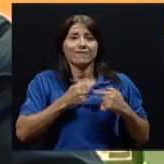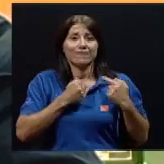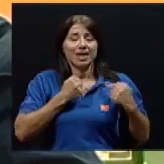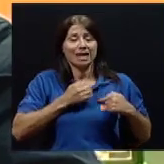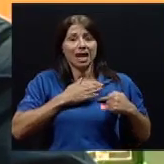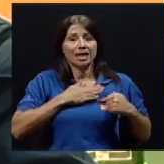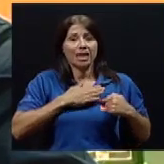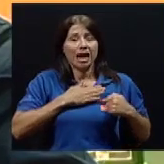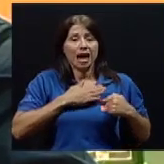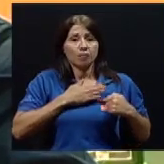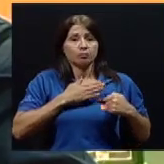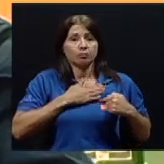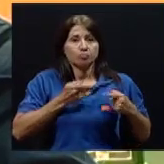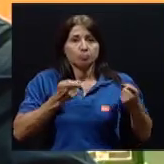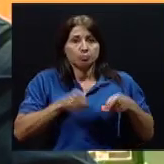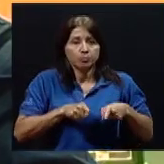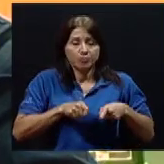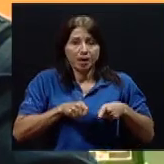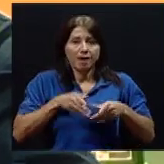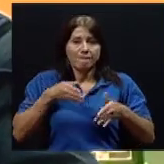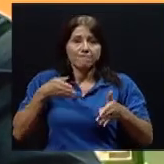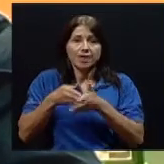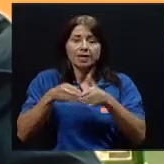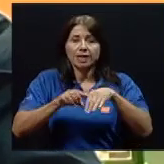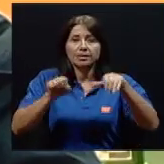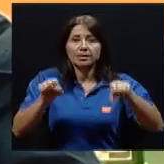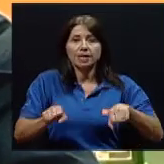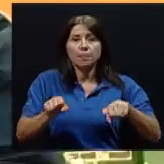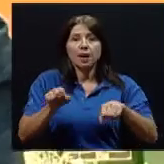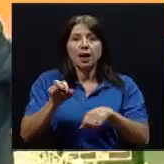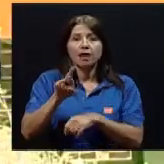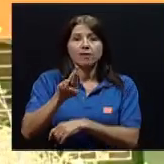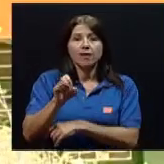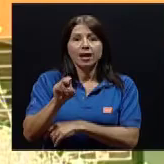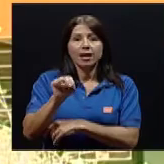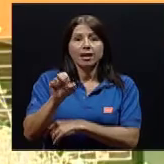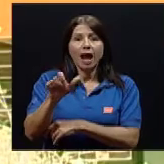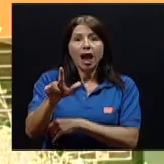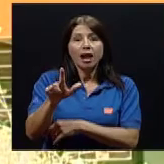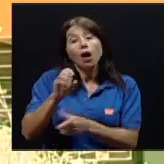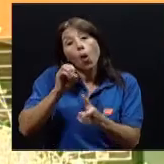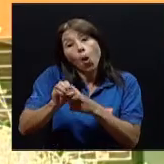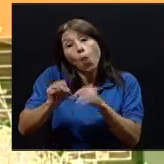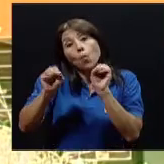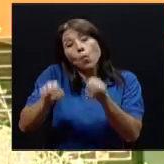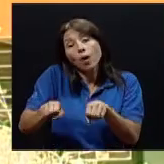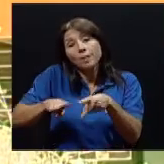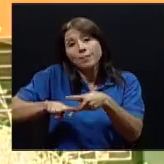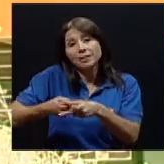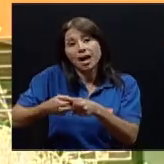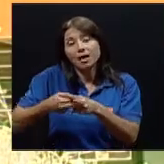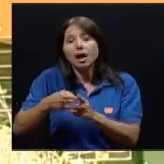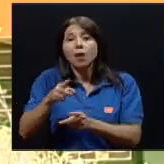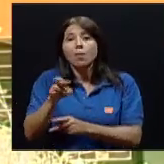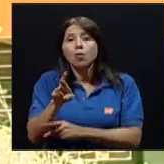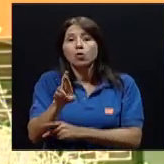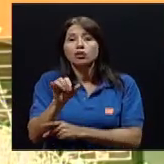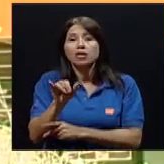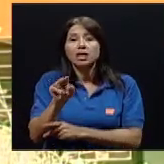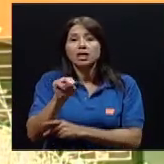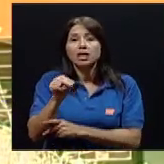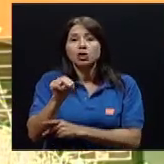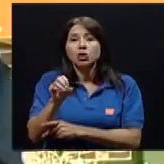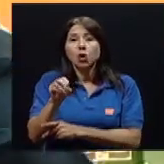el sistema renal o por el contrario podría empezar por los riñones y por una